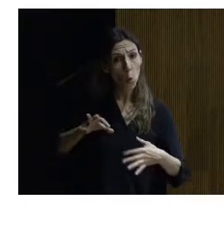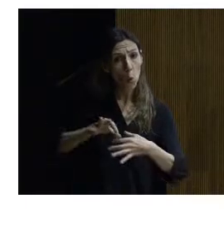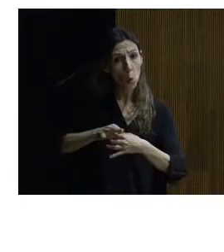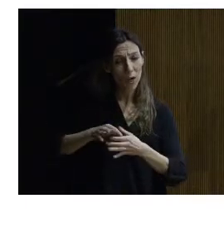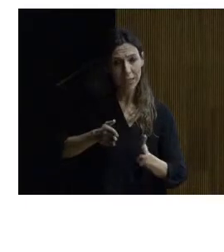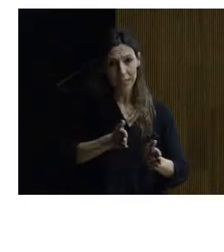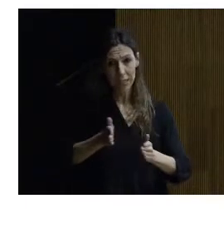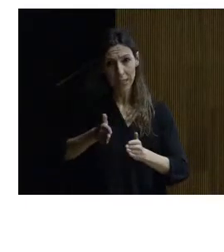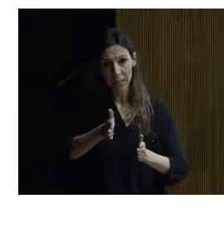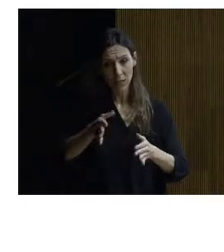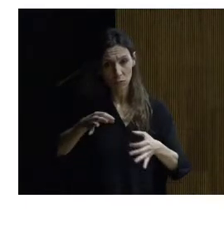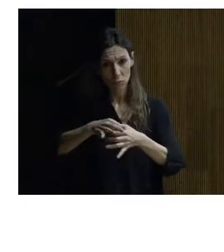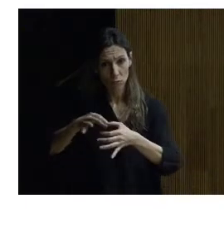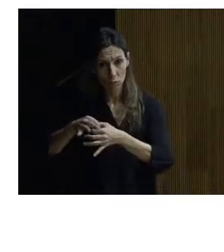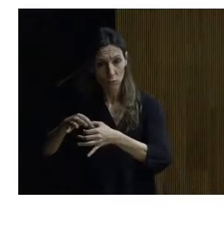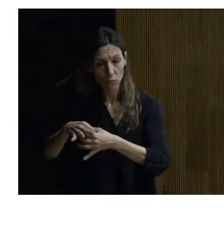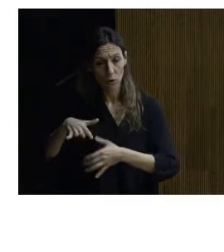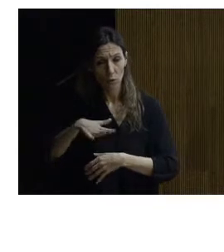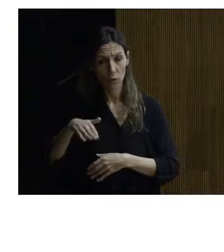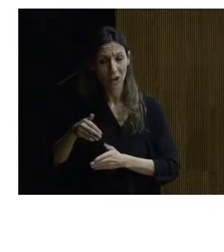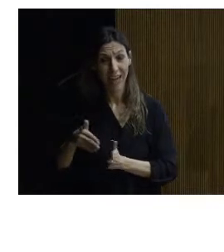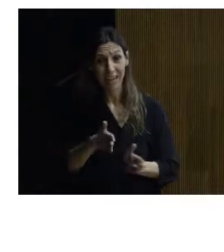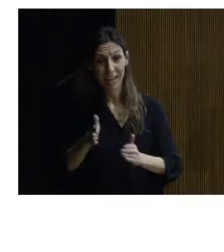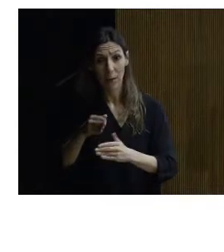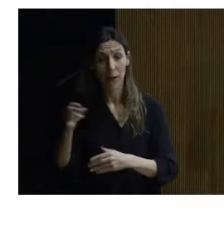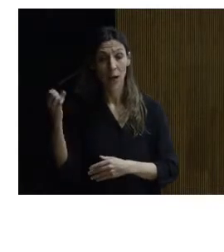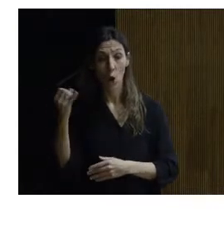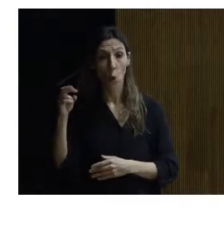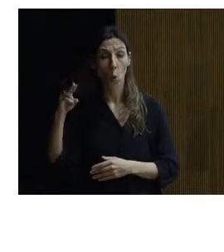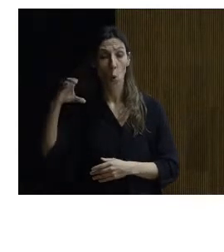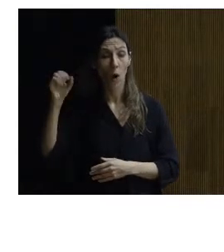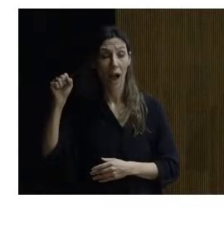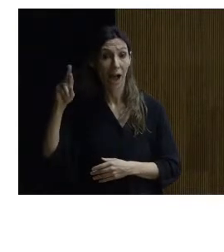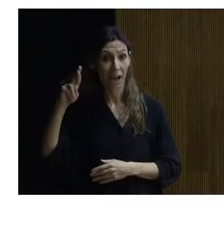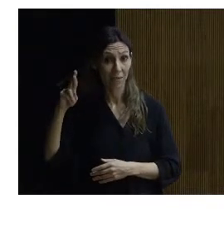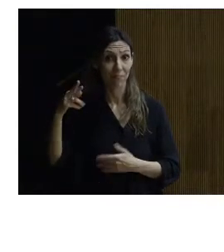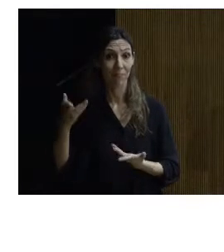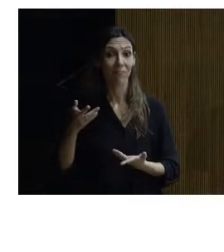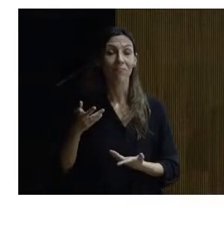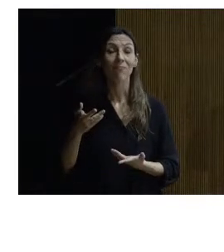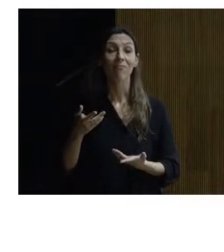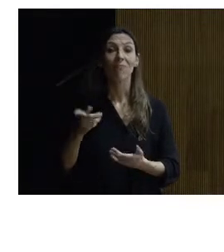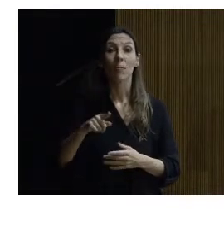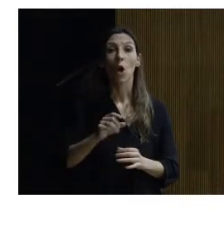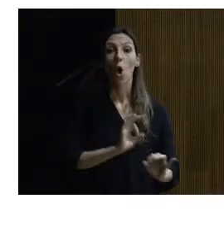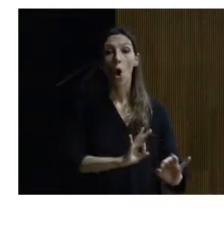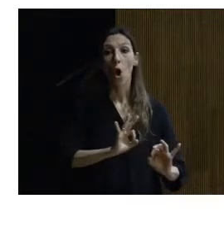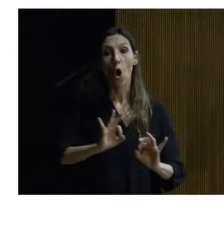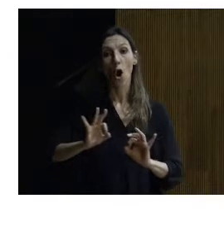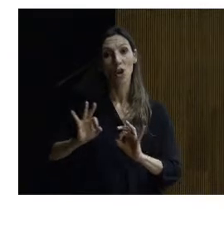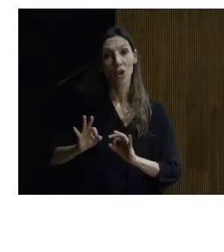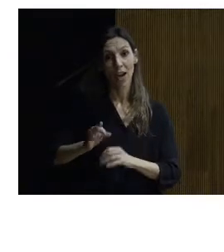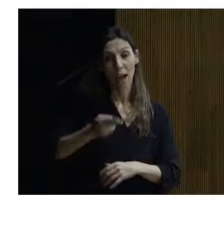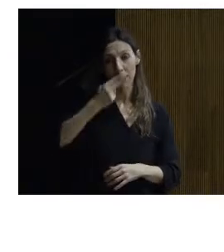de senderos que van por la ribera del Júcar por la parte inferior y por la parte alta y bueno ordenar de alguna manera la zona de aparcamiento las